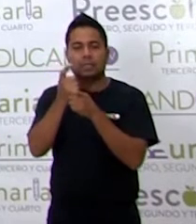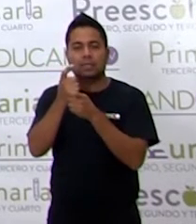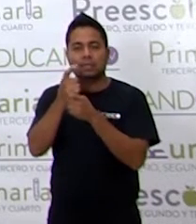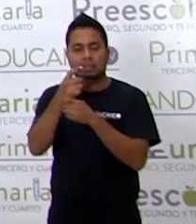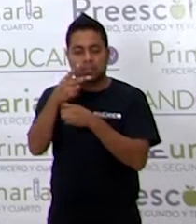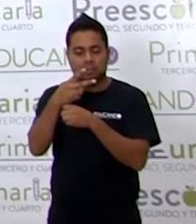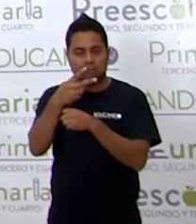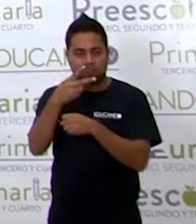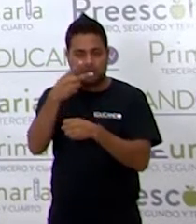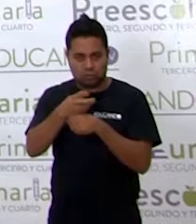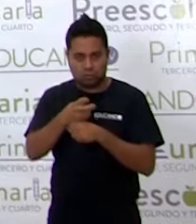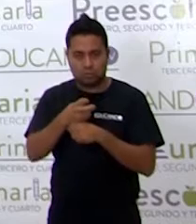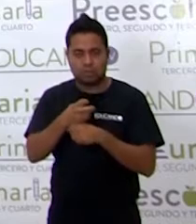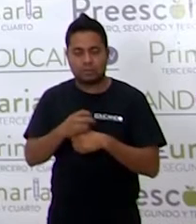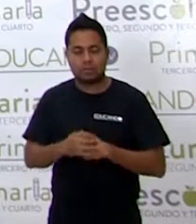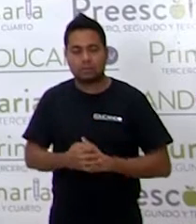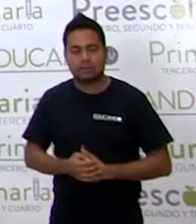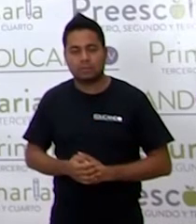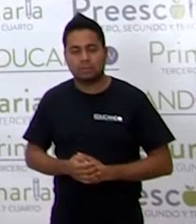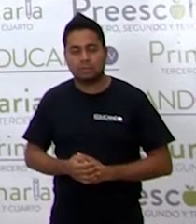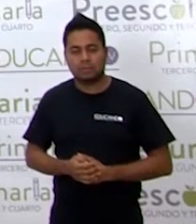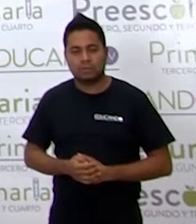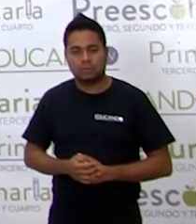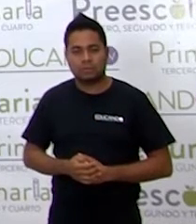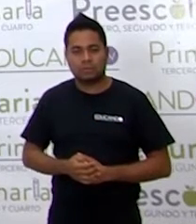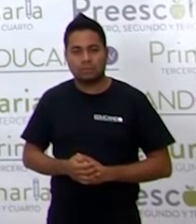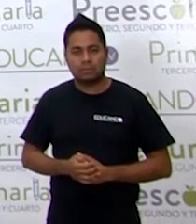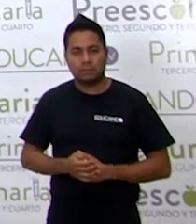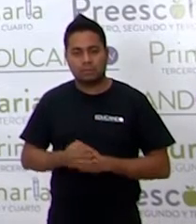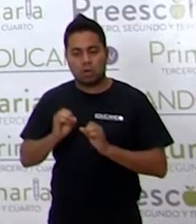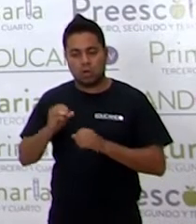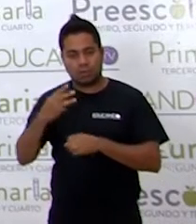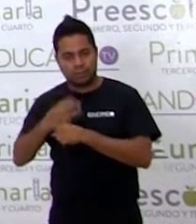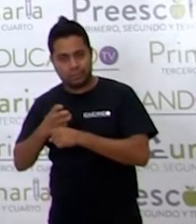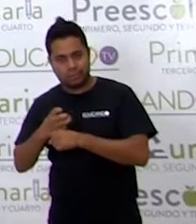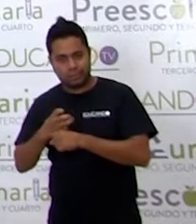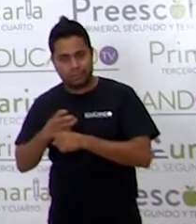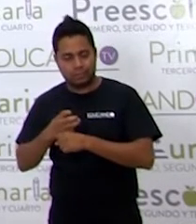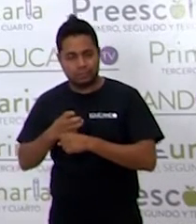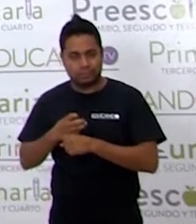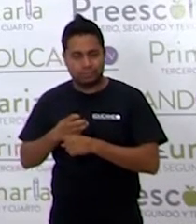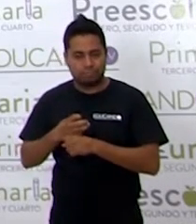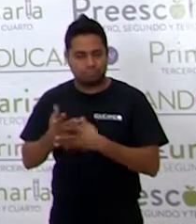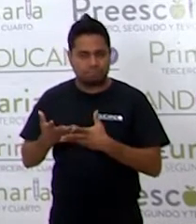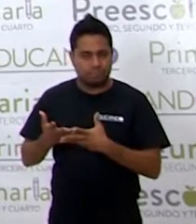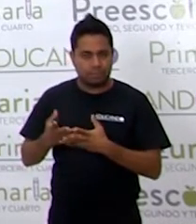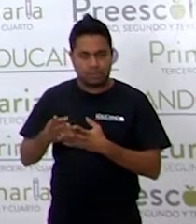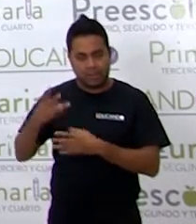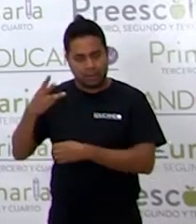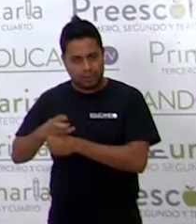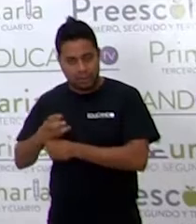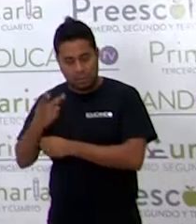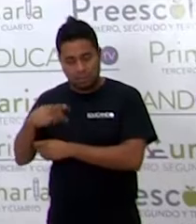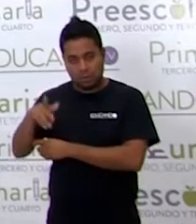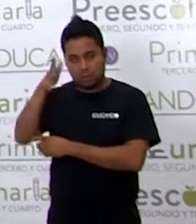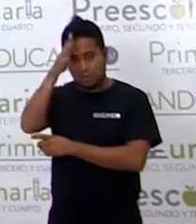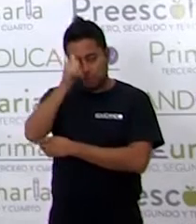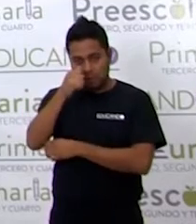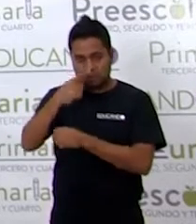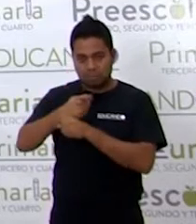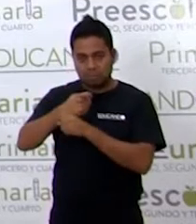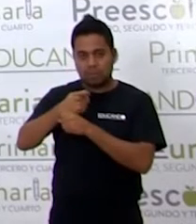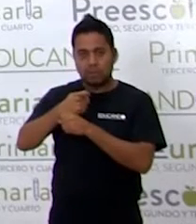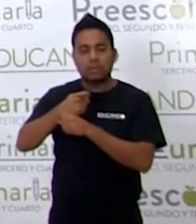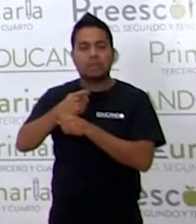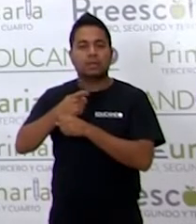mono. Pero recuerda, tenemos